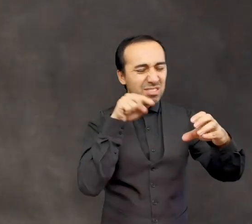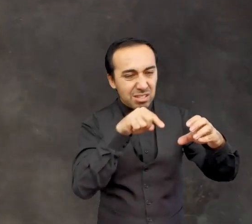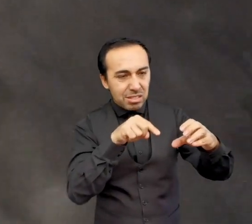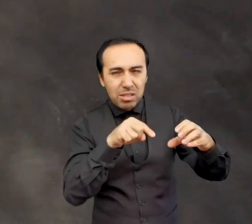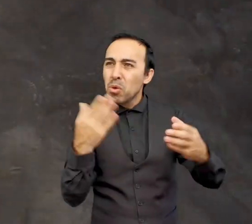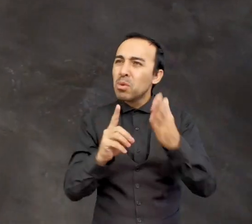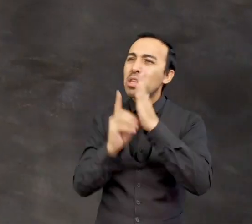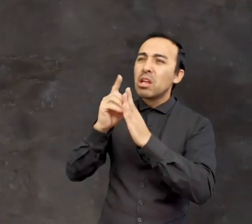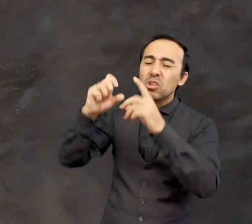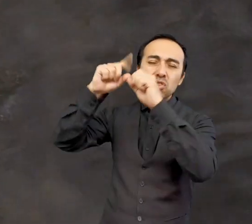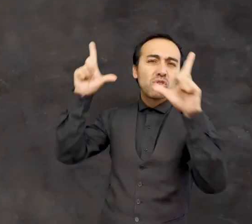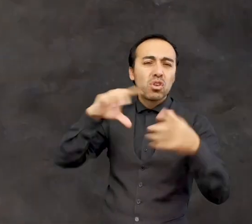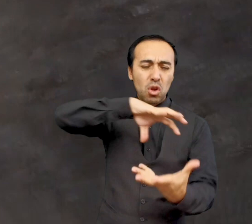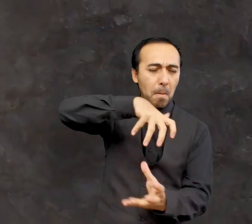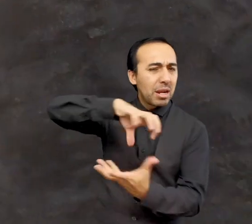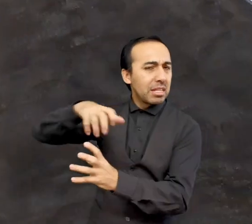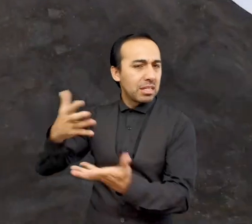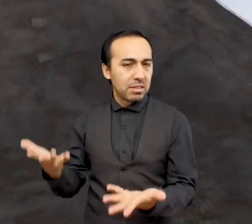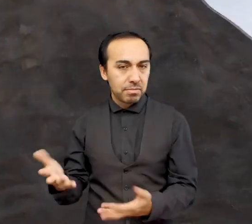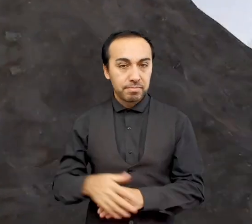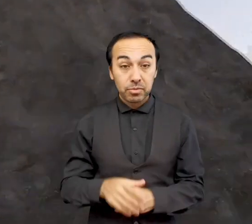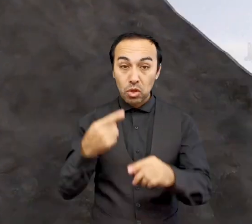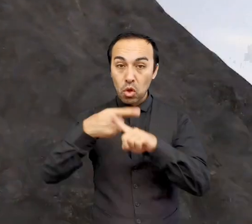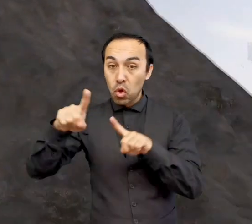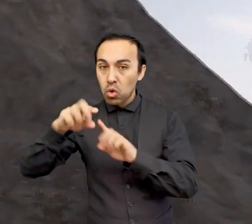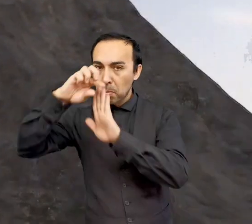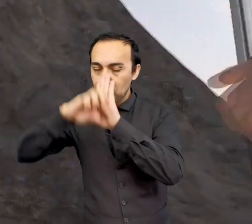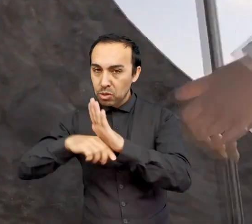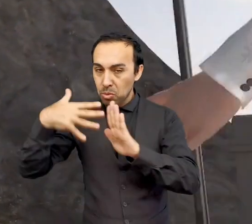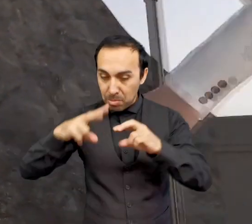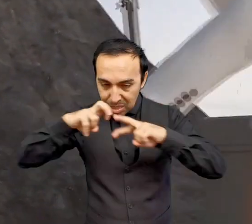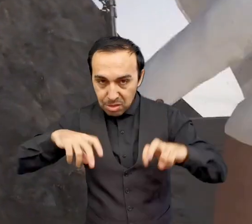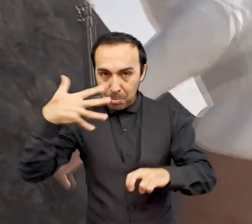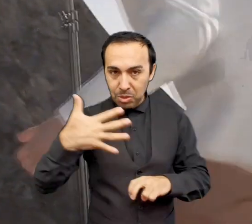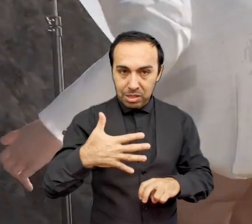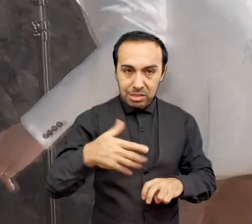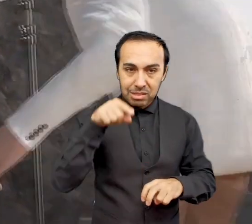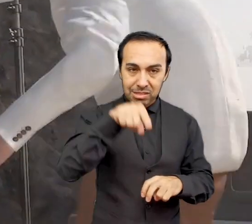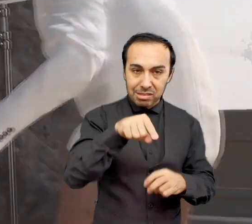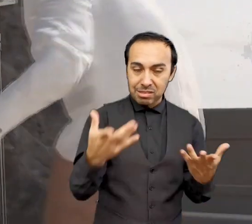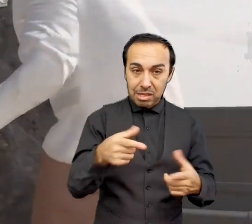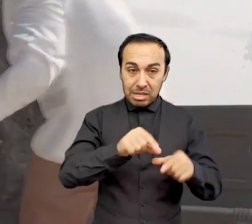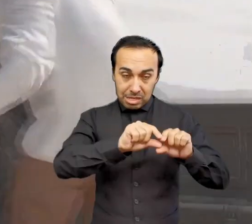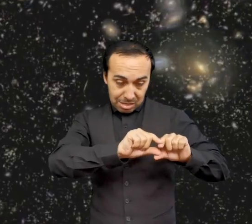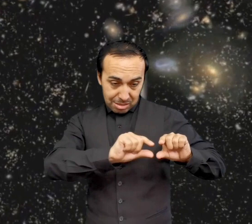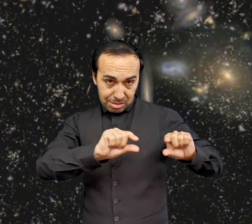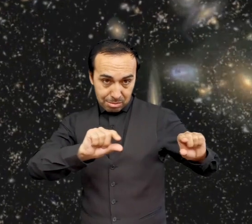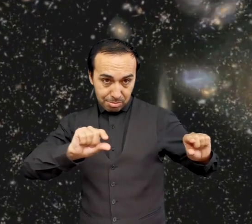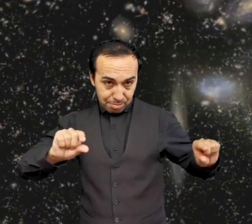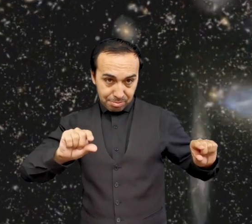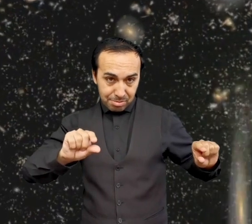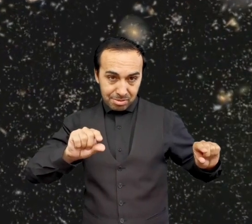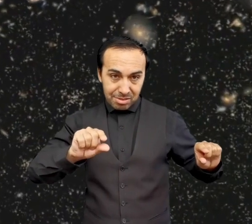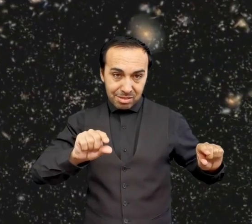Sol y los planetas. Otro proyecto importante es el SDSS-5 Milky Way Maper,